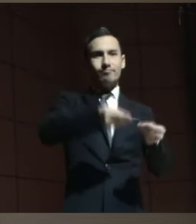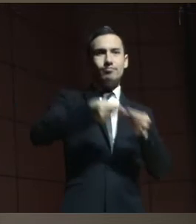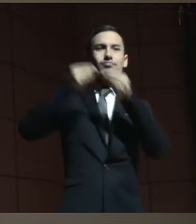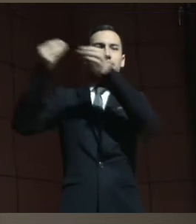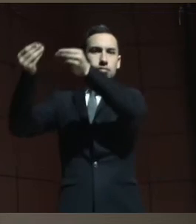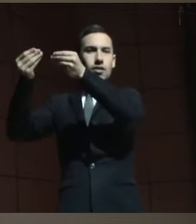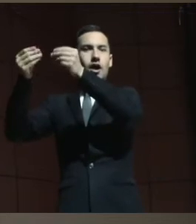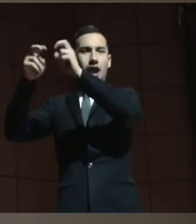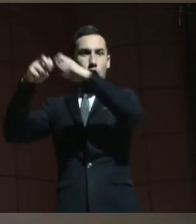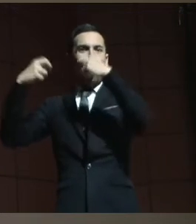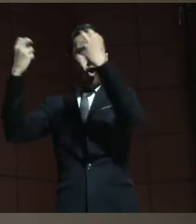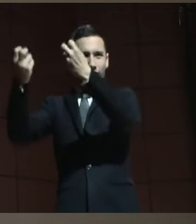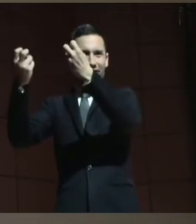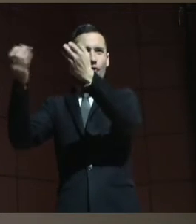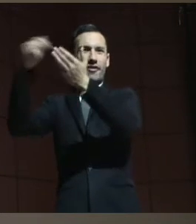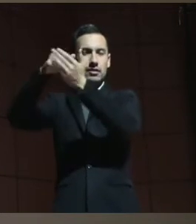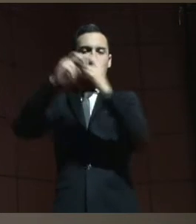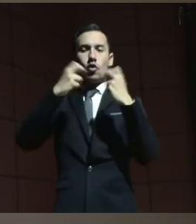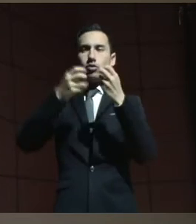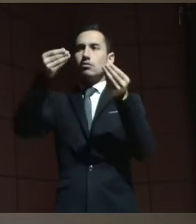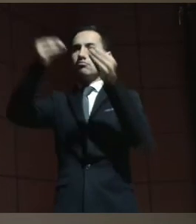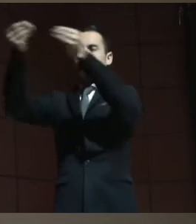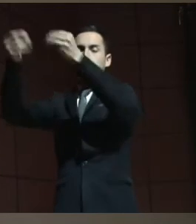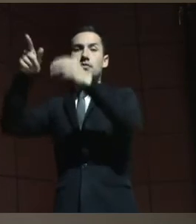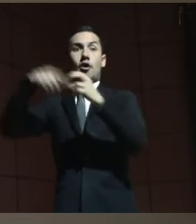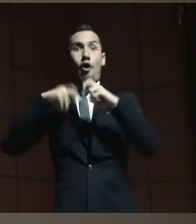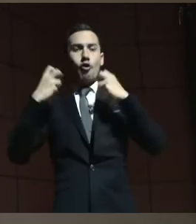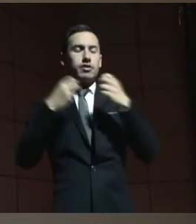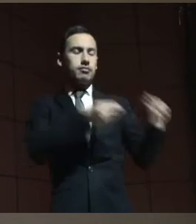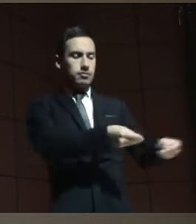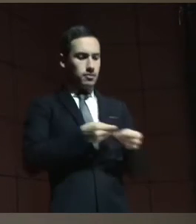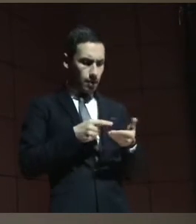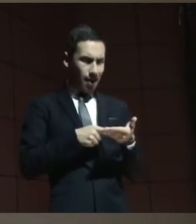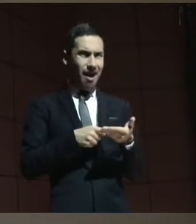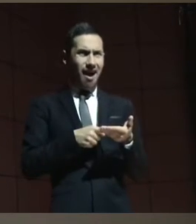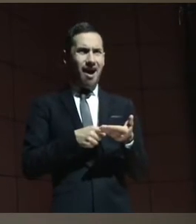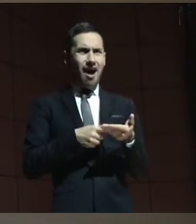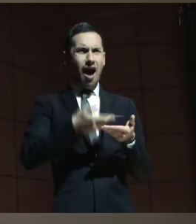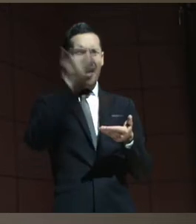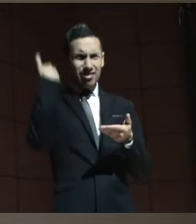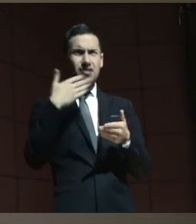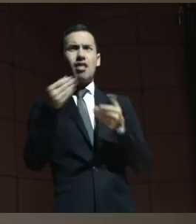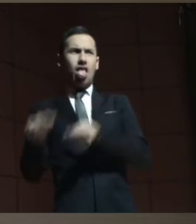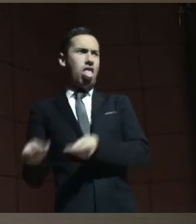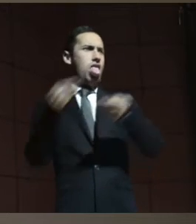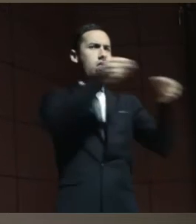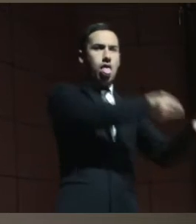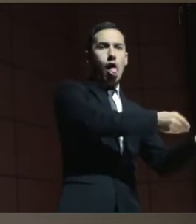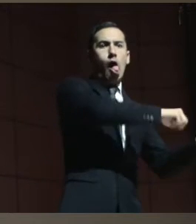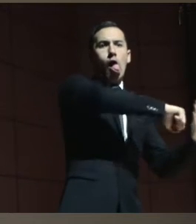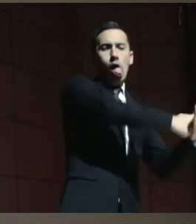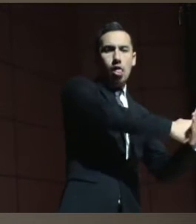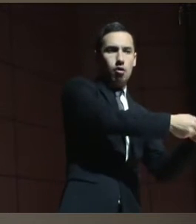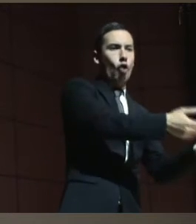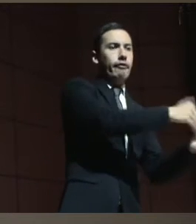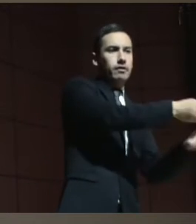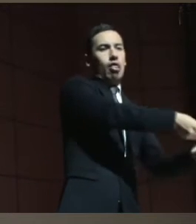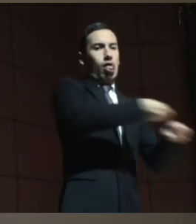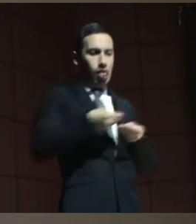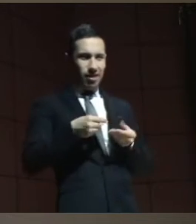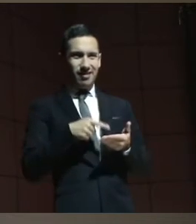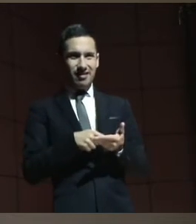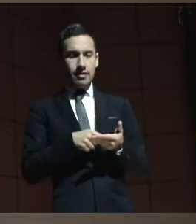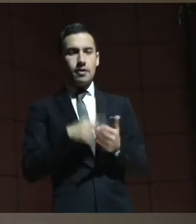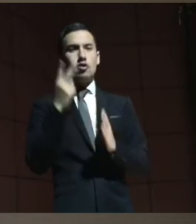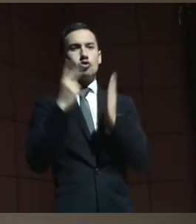Esto, cuando llega a la Corte, la Corte mira lo que debió haber resuelto en el momento oportuno y era el